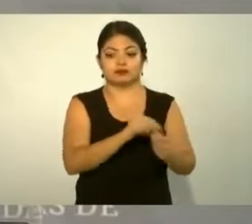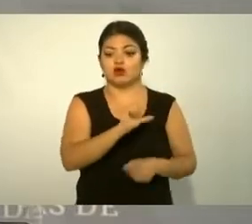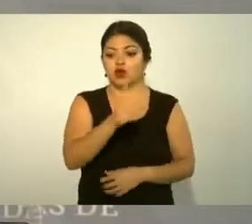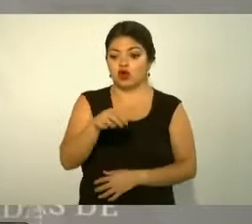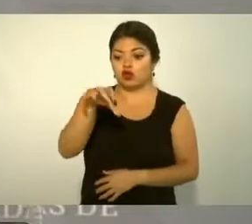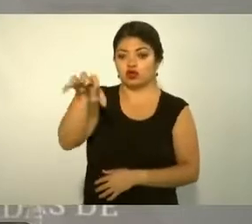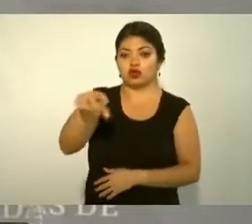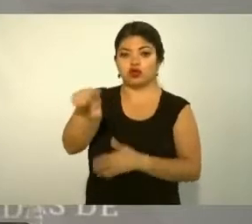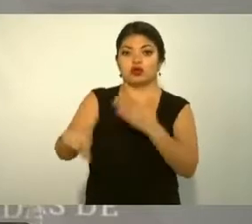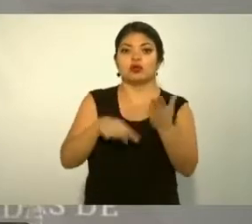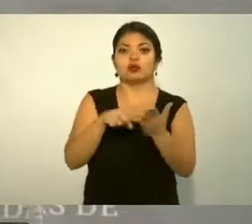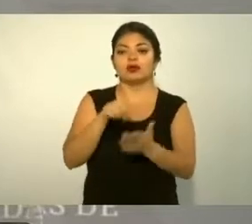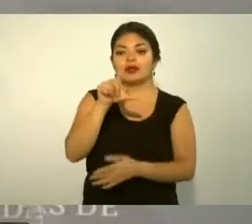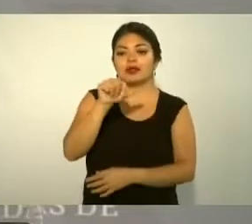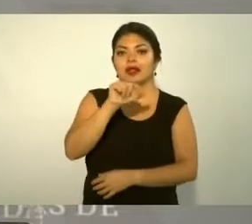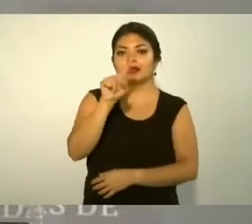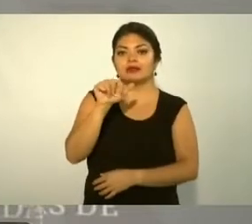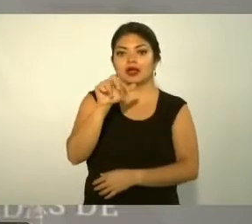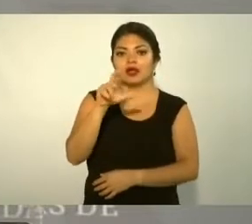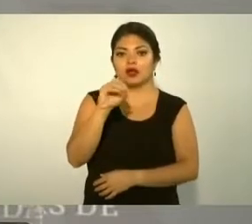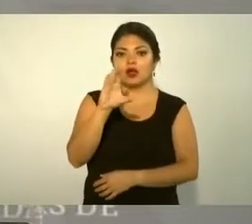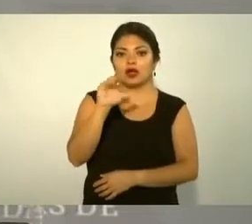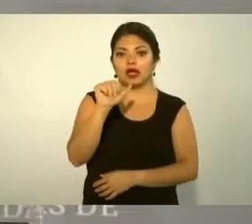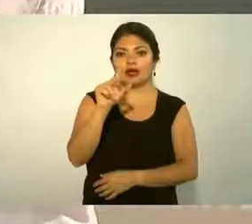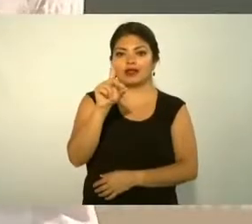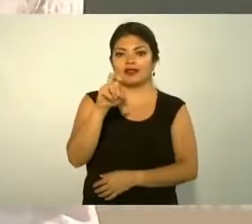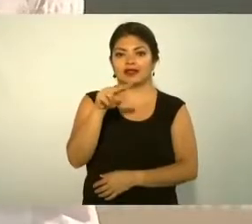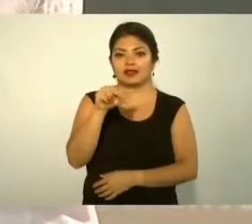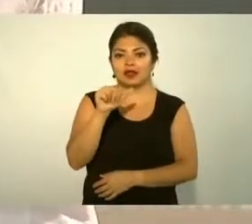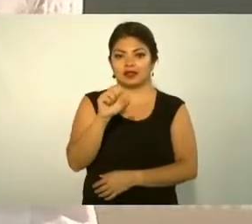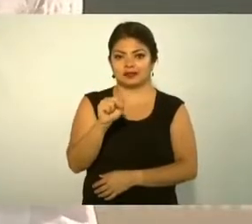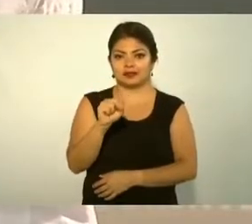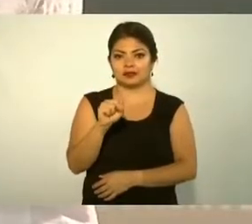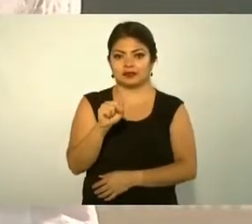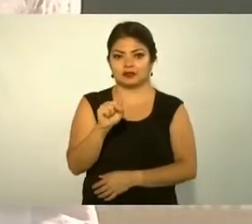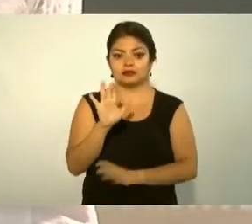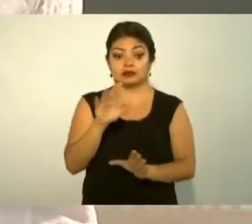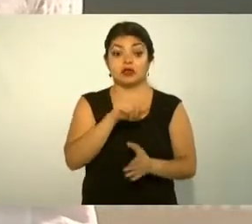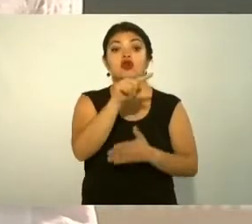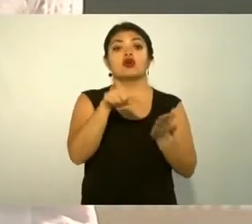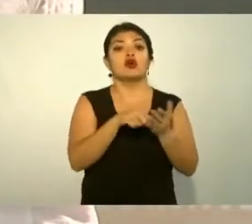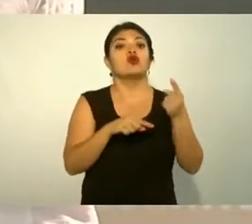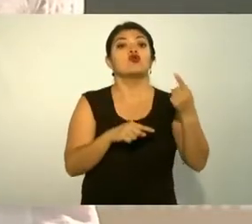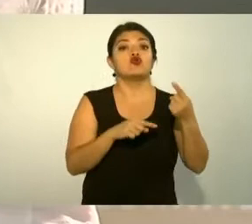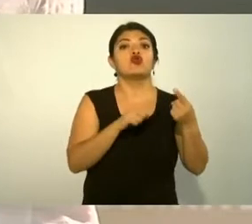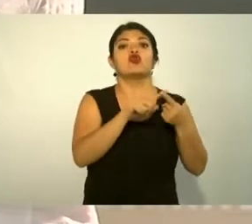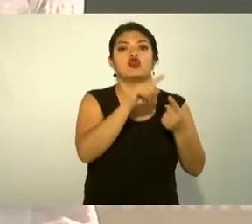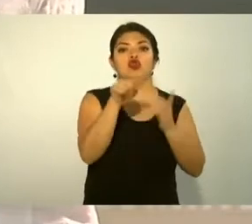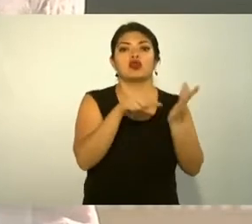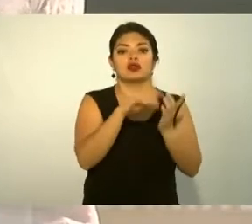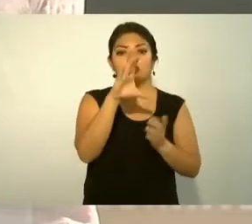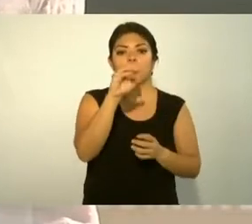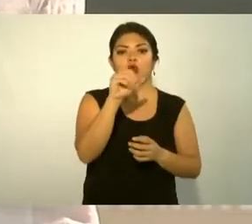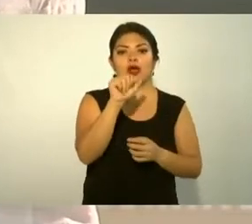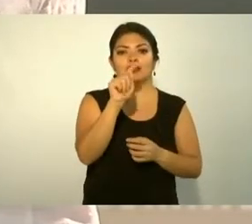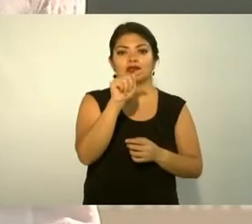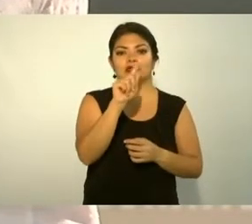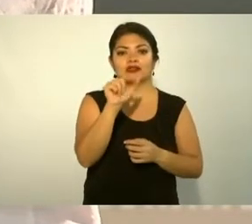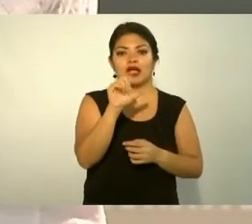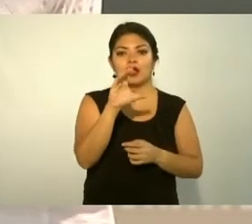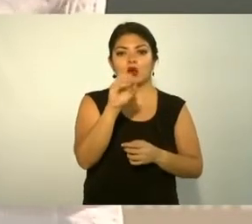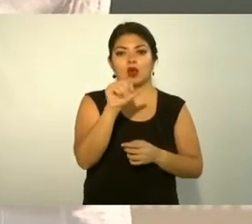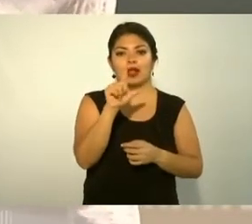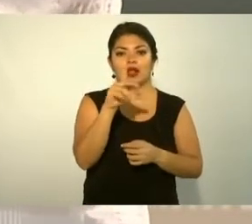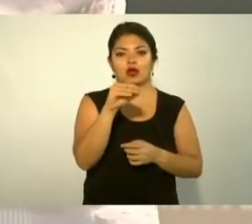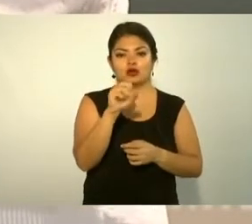Lázaro Cárdenas esta que les comento la primera en Coatzacoalcos y la segunda en Lázaro